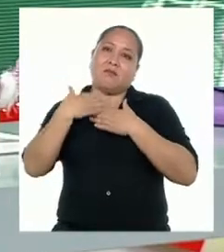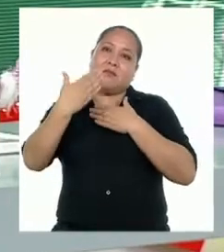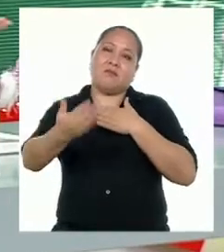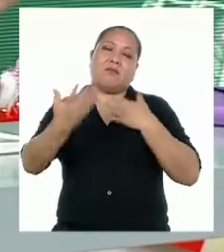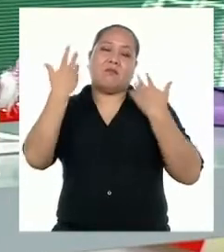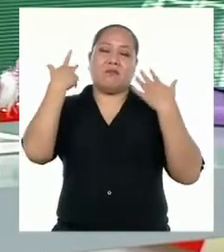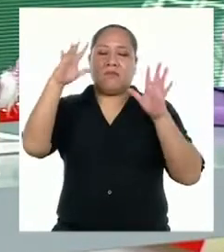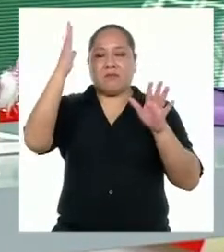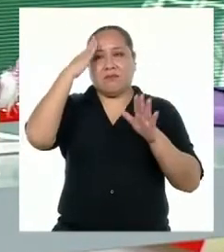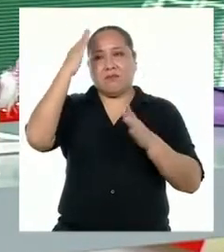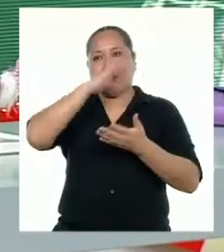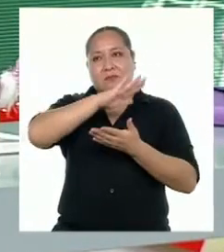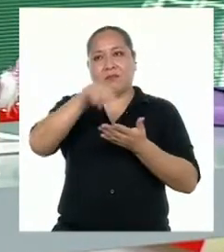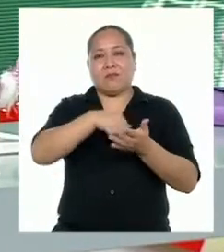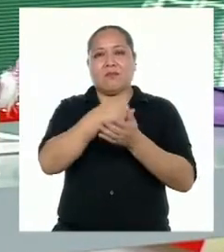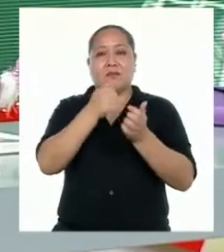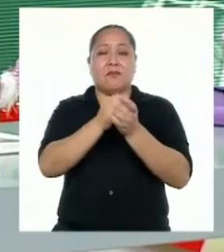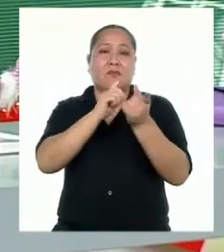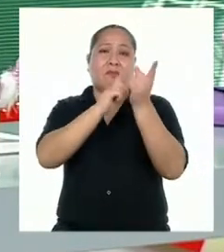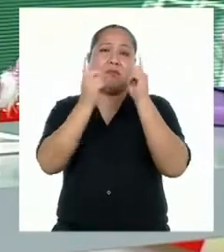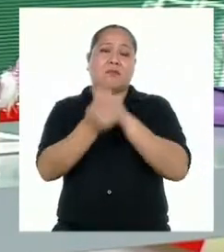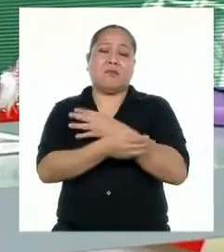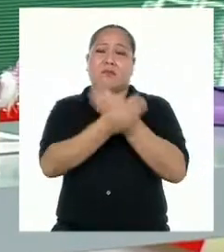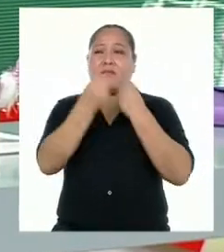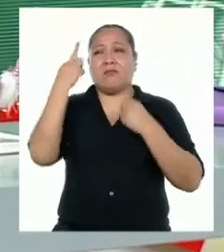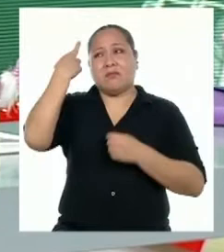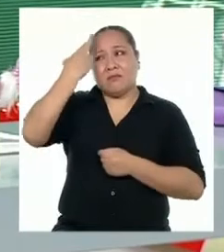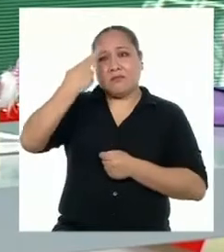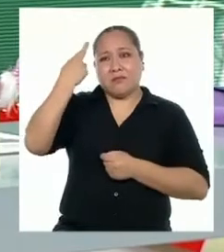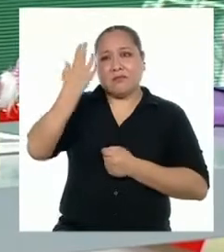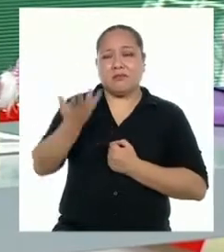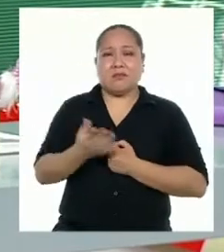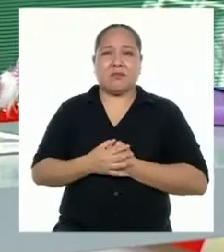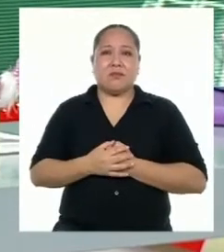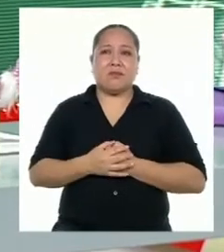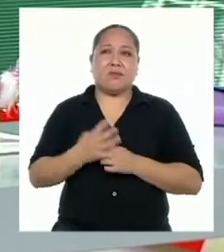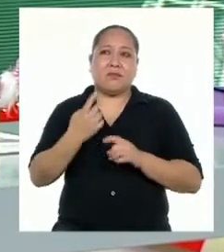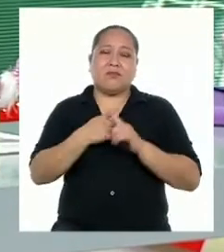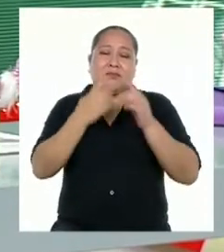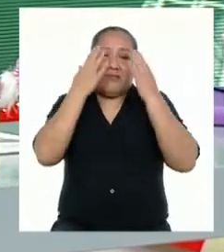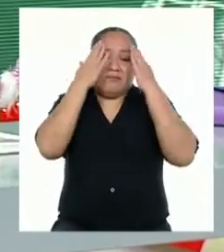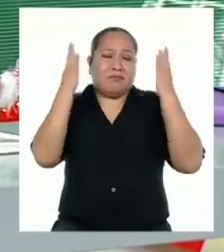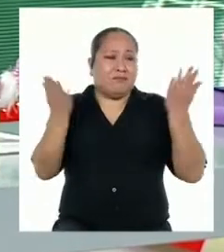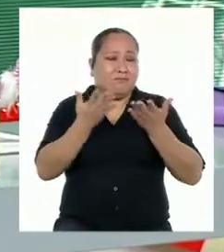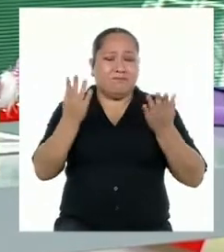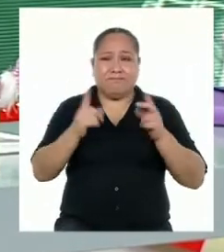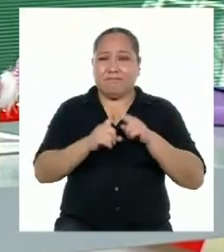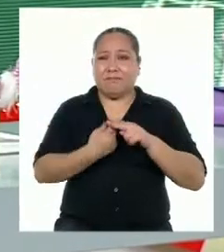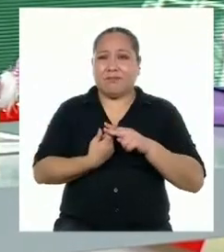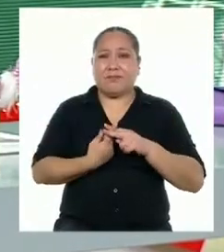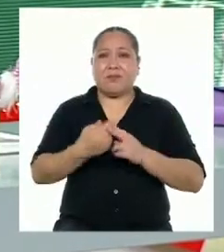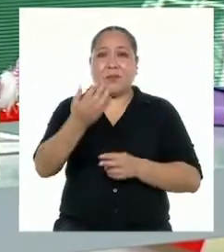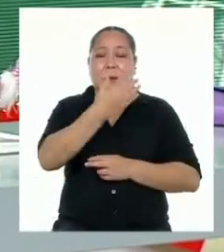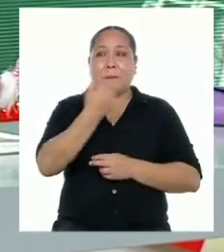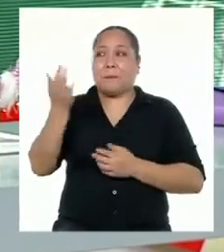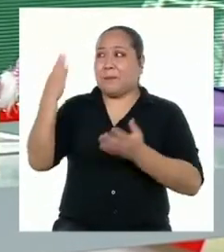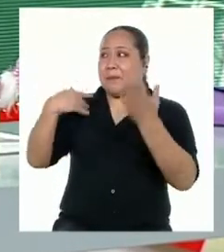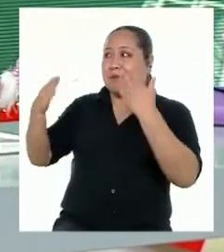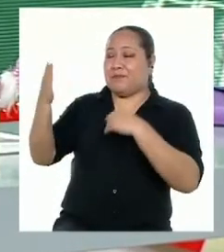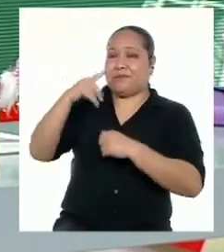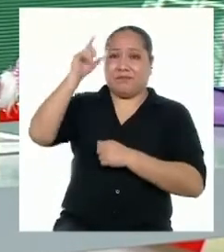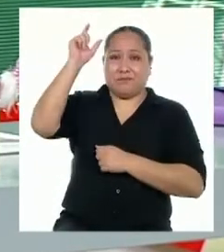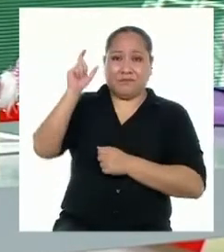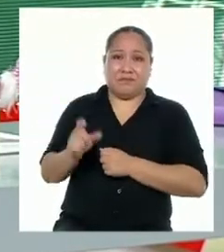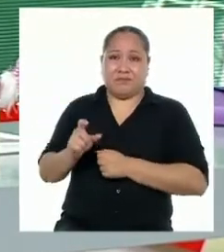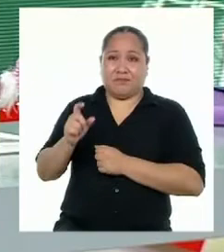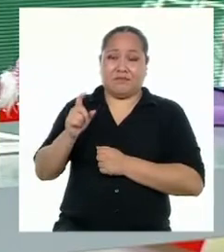que todo cambió. Hay tanto que reflexionar, pero no sé por dónde empezar. Así que lo mejor será llamar a una